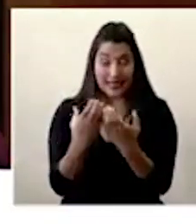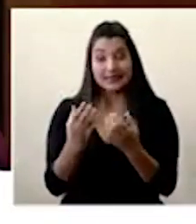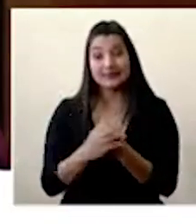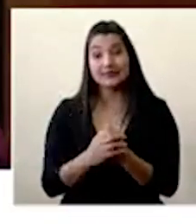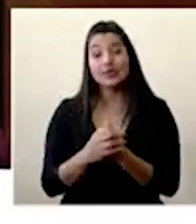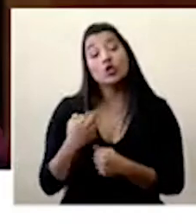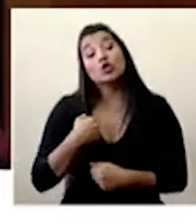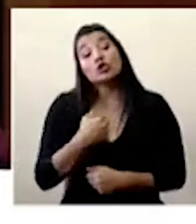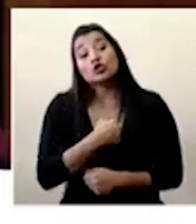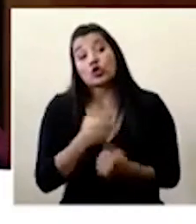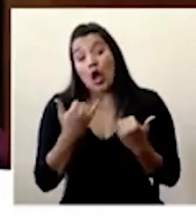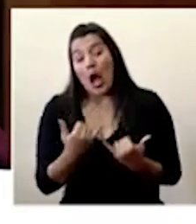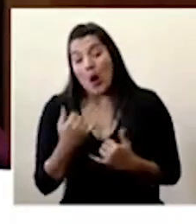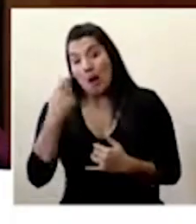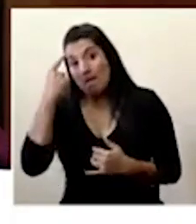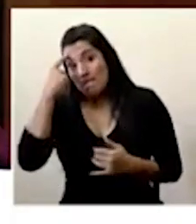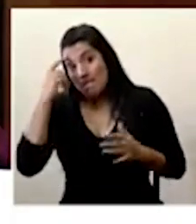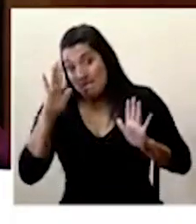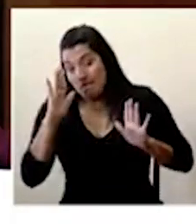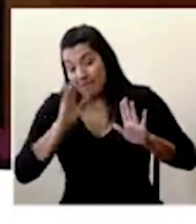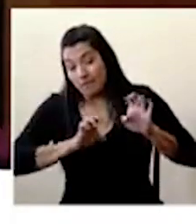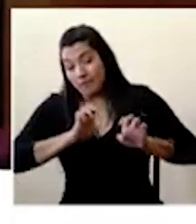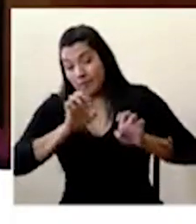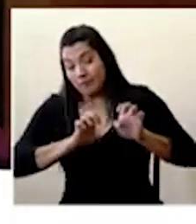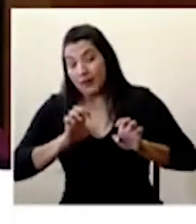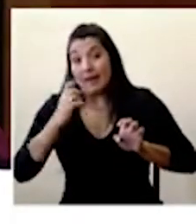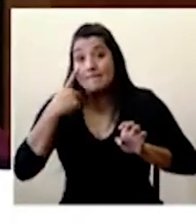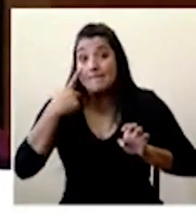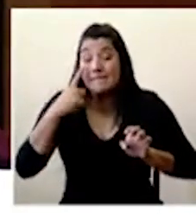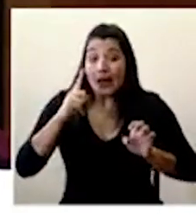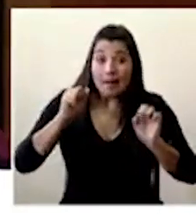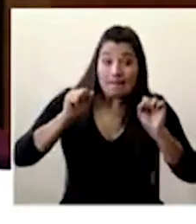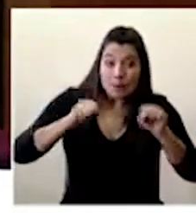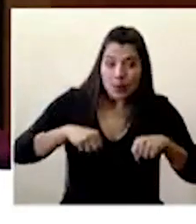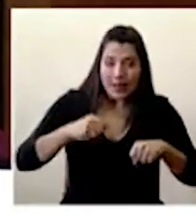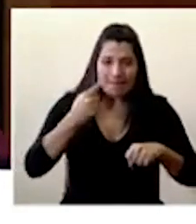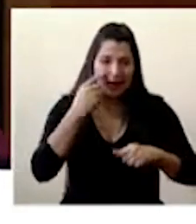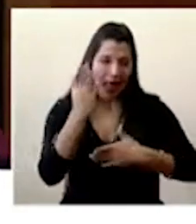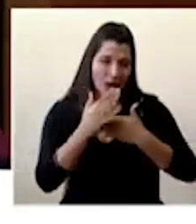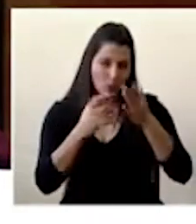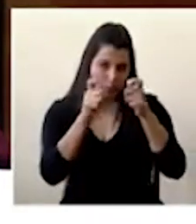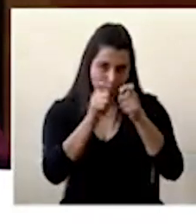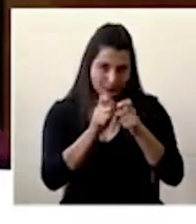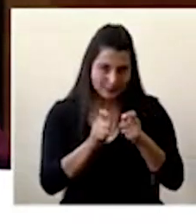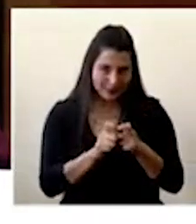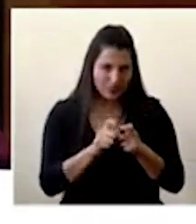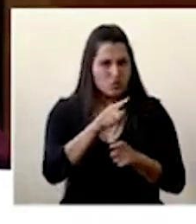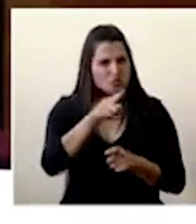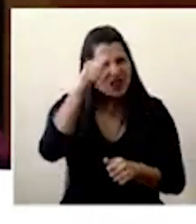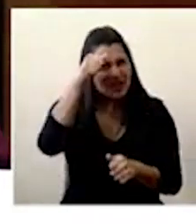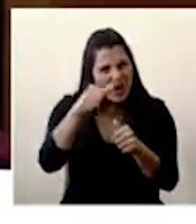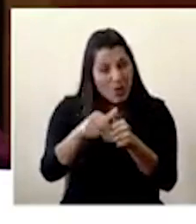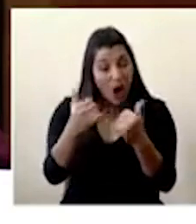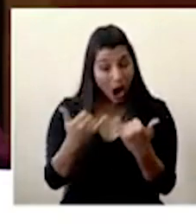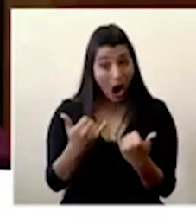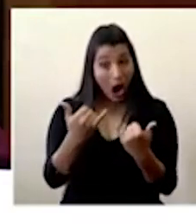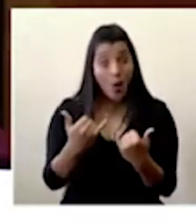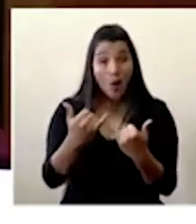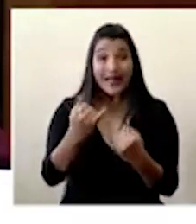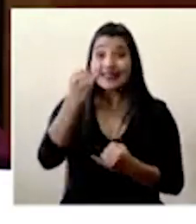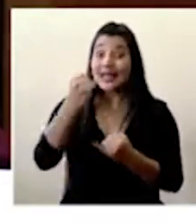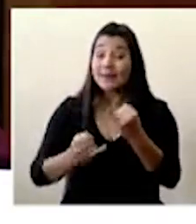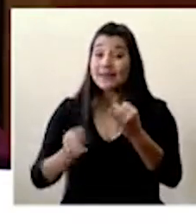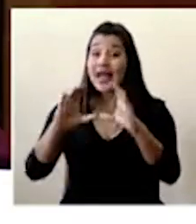determinar algunos aspectos. Recordemos que ampliamos el curso lectivo hasta el 23 de julio